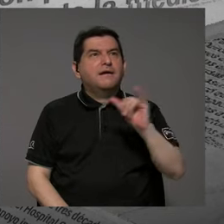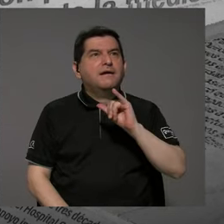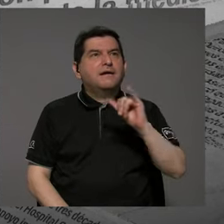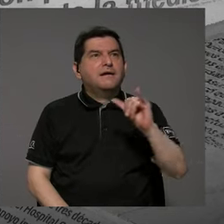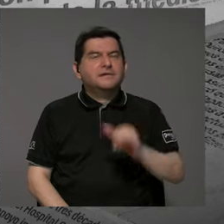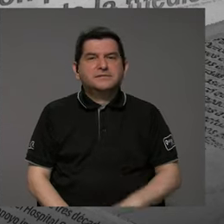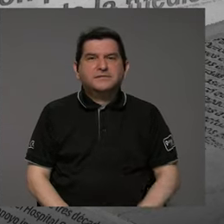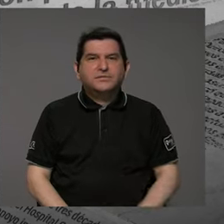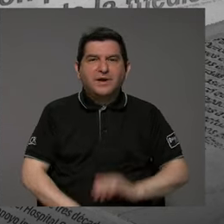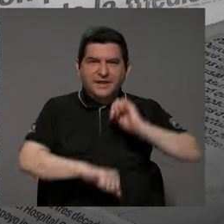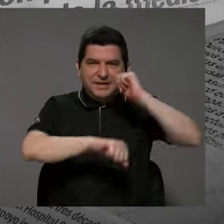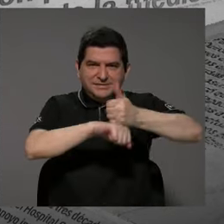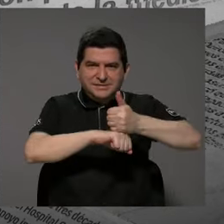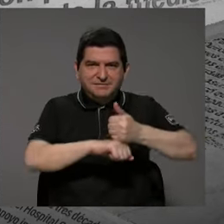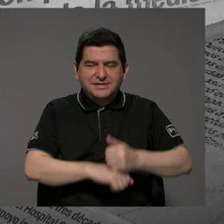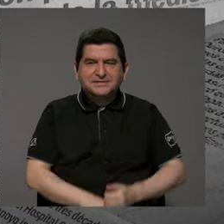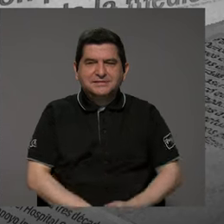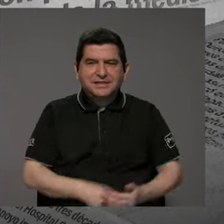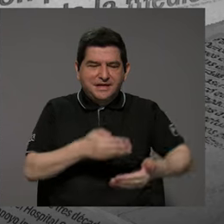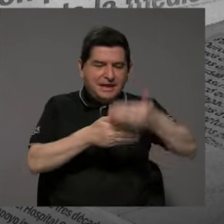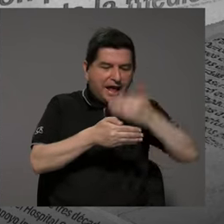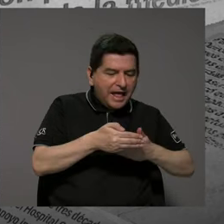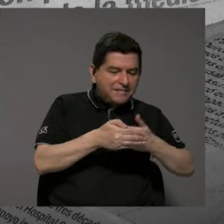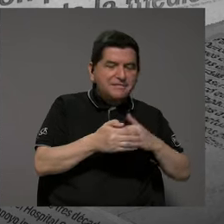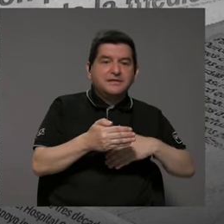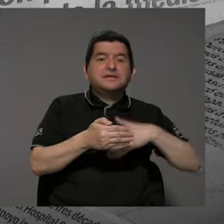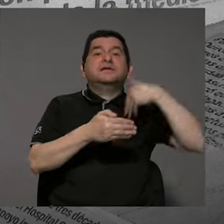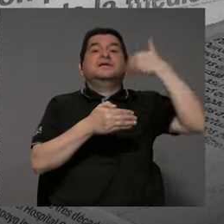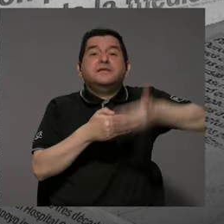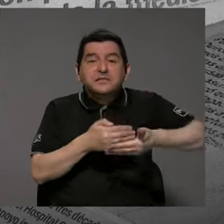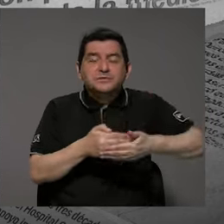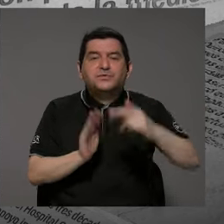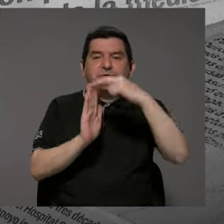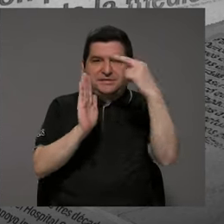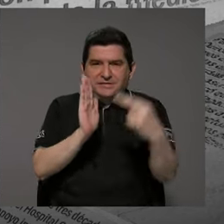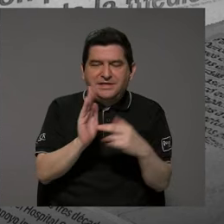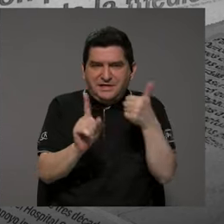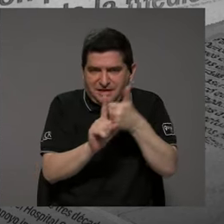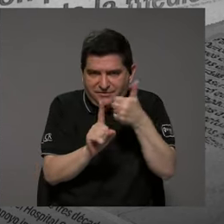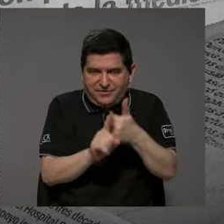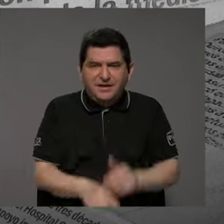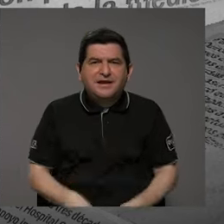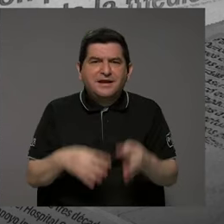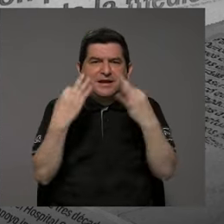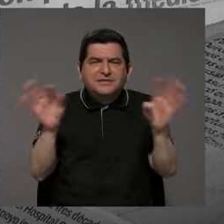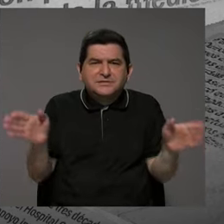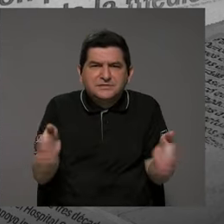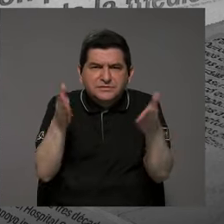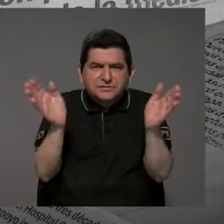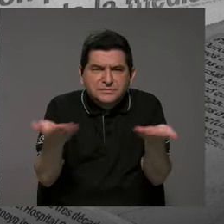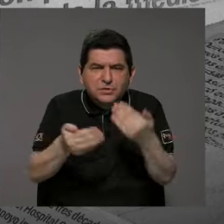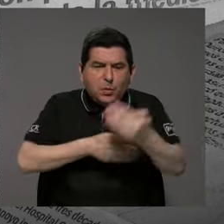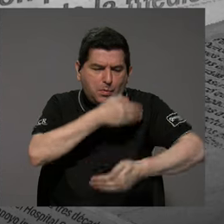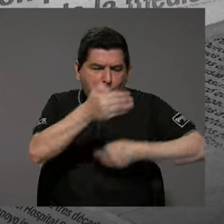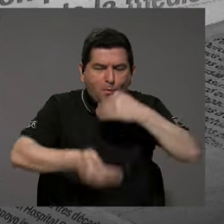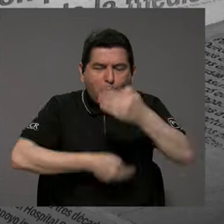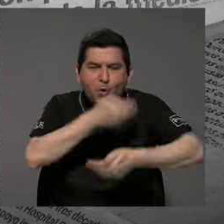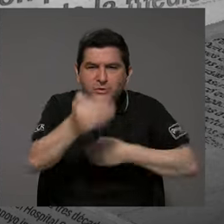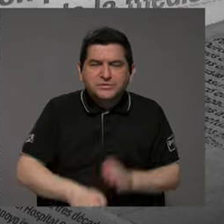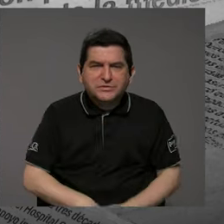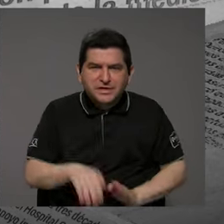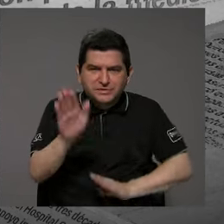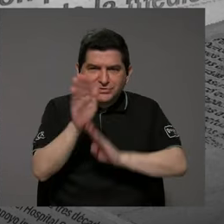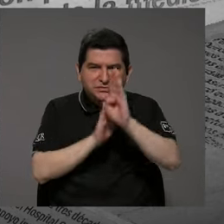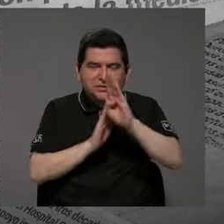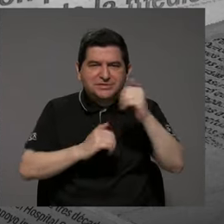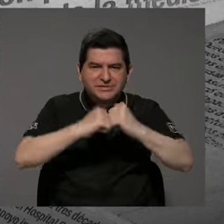digamos que marca un antes y un después en nuestra reglamentación y en la regulación en sí, porque lo que trata es de impulsar los procesos de desarrollo